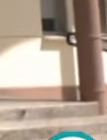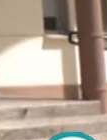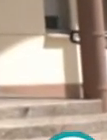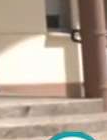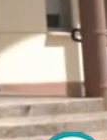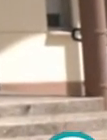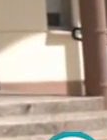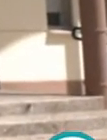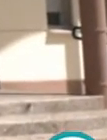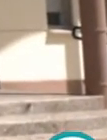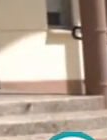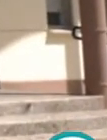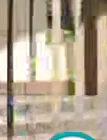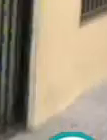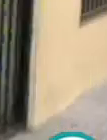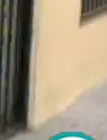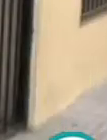de la comunidad educativa.